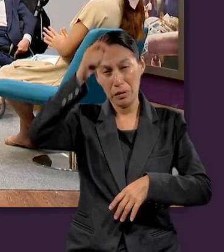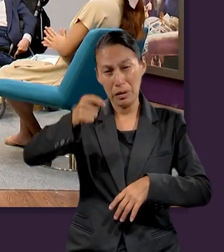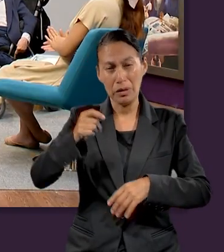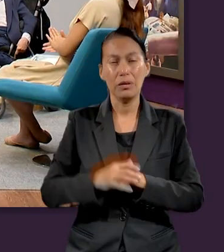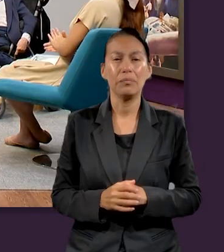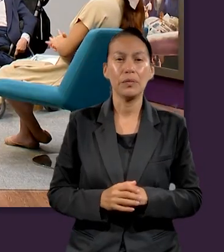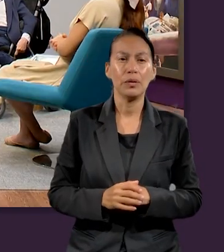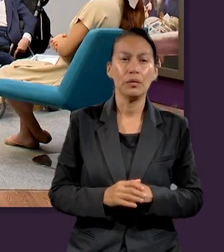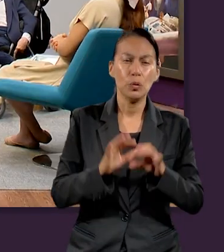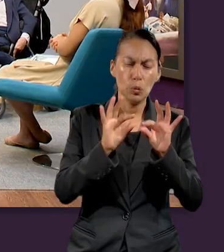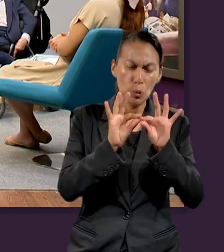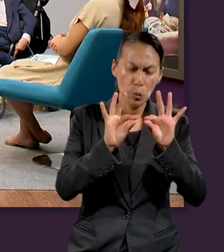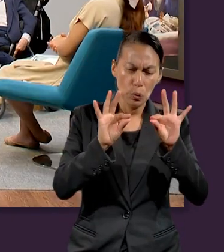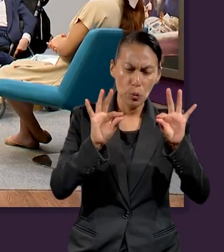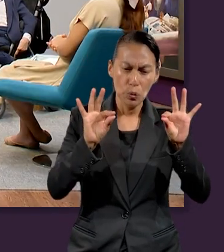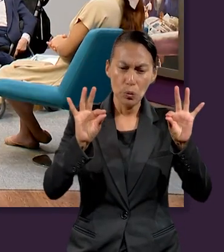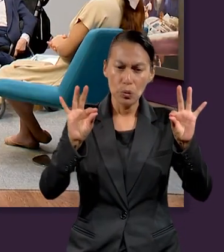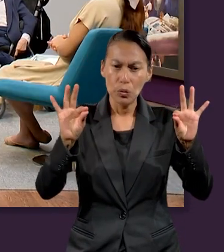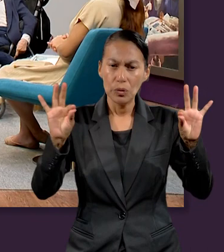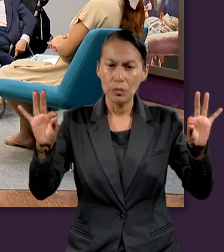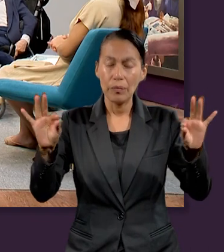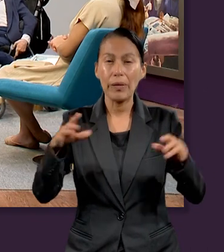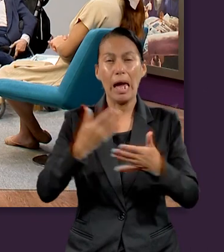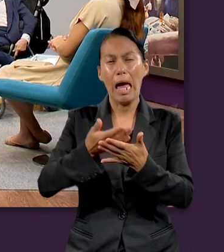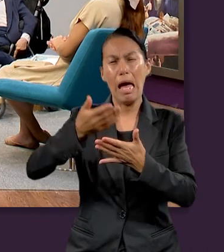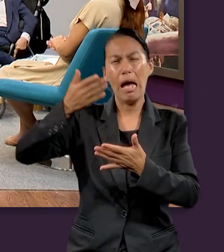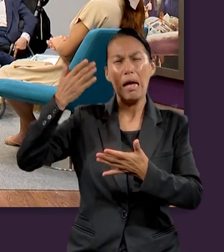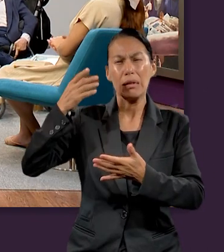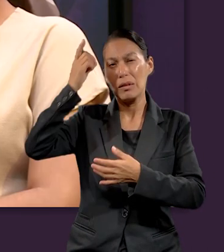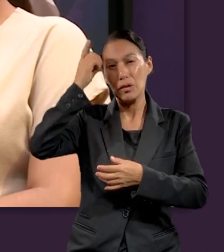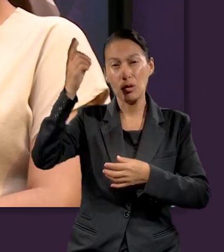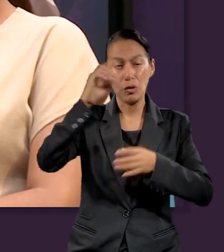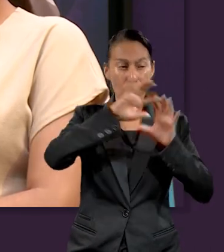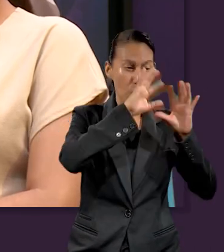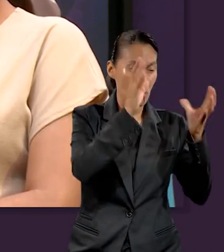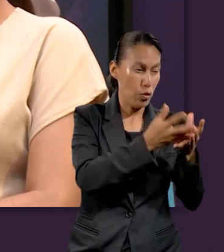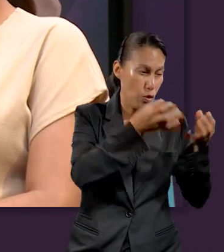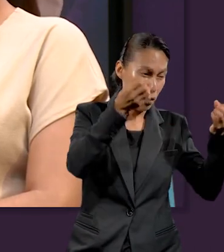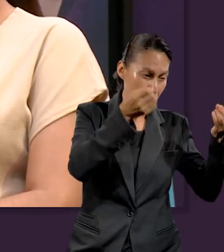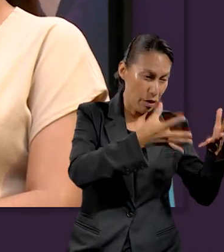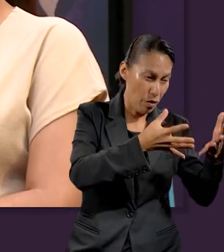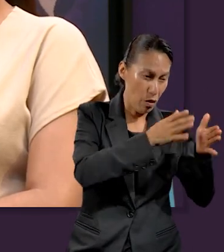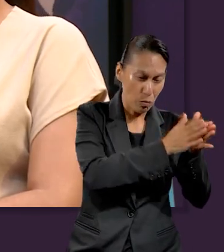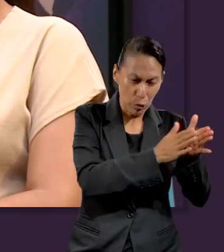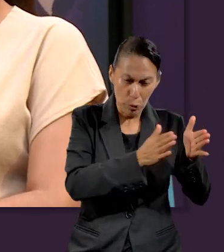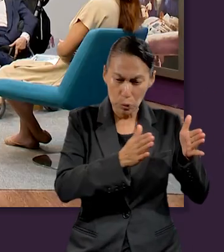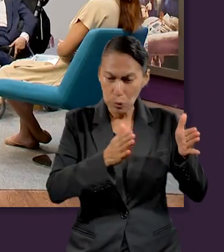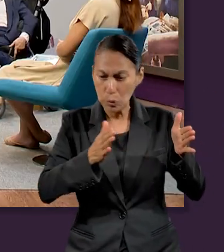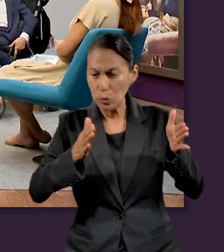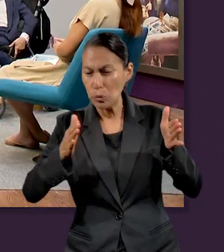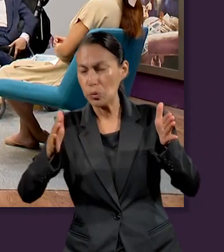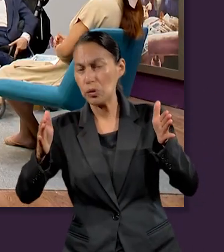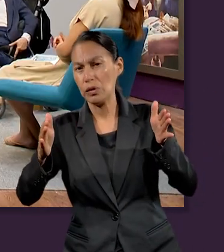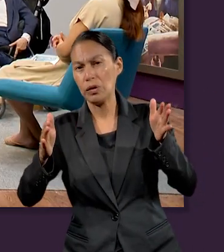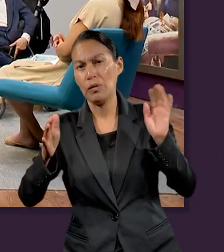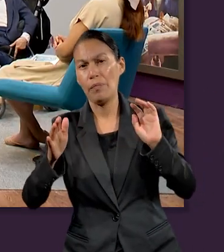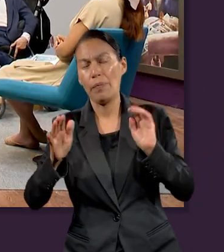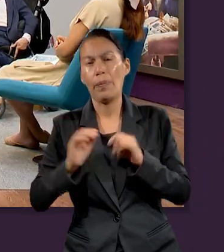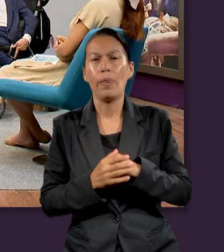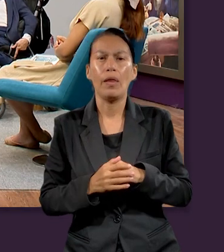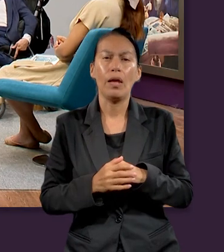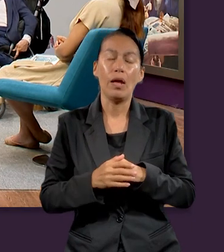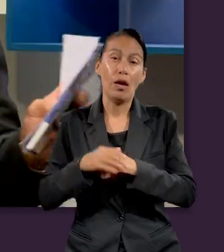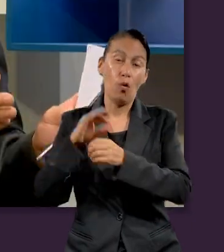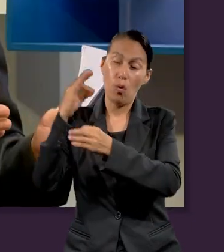sábado corre como un hilito desde el mismo Edén, desde la creación, en la semana de la creación, hasta